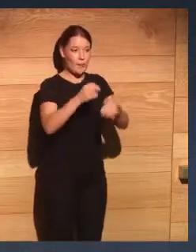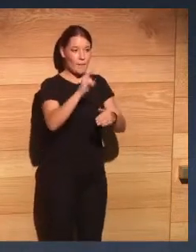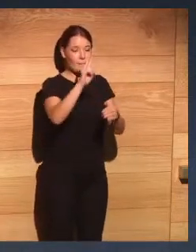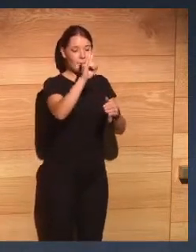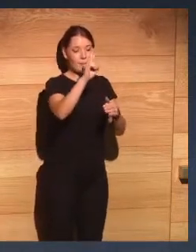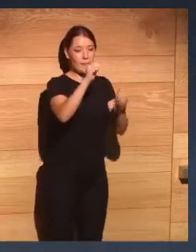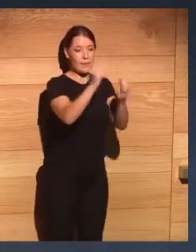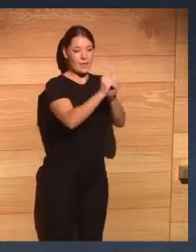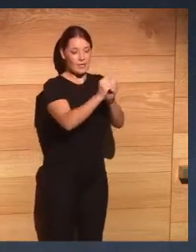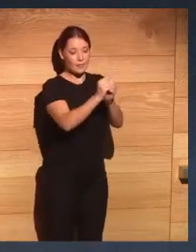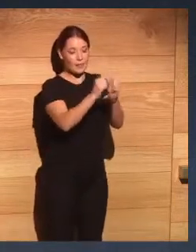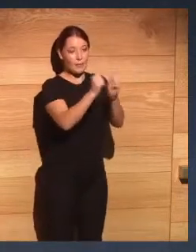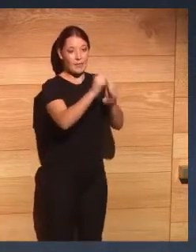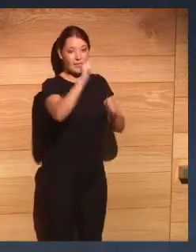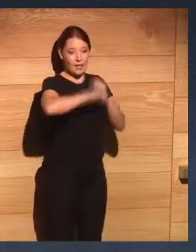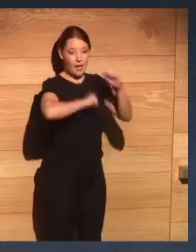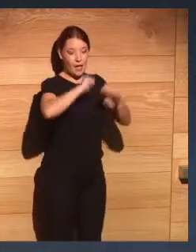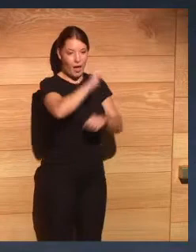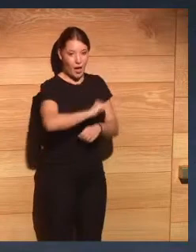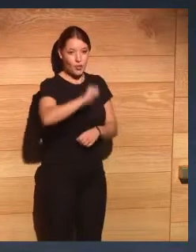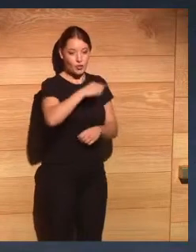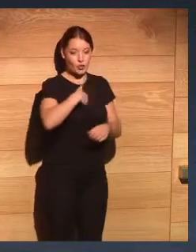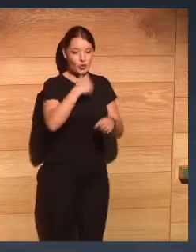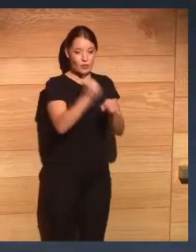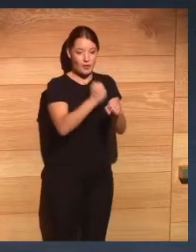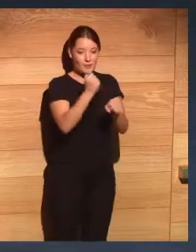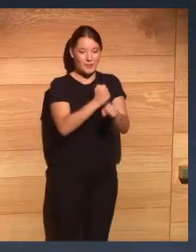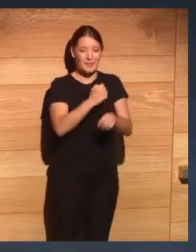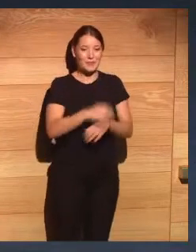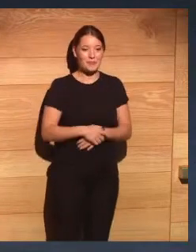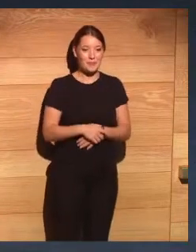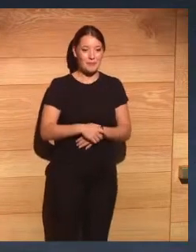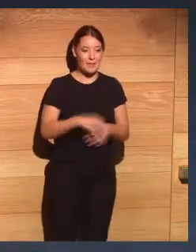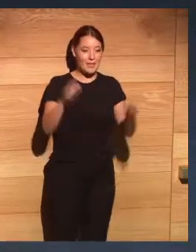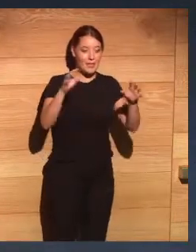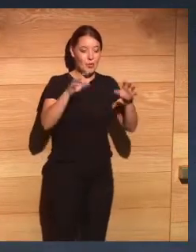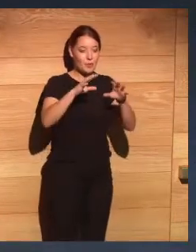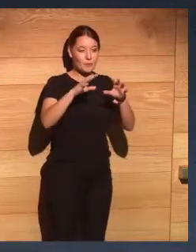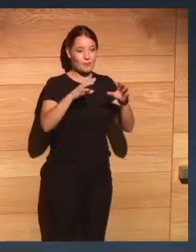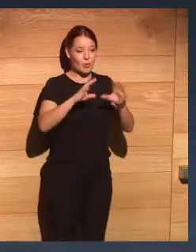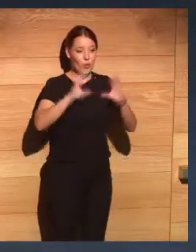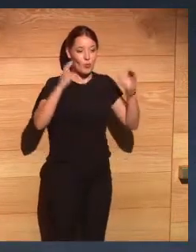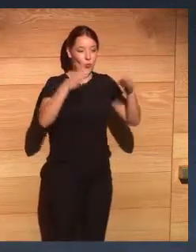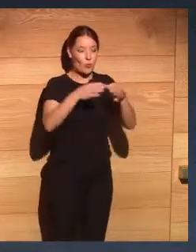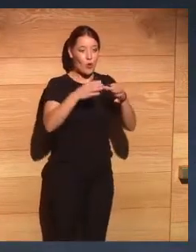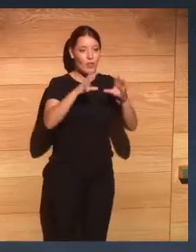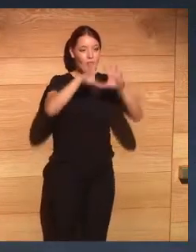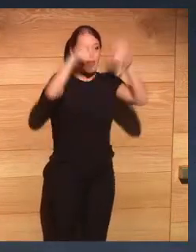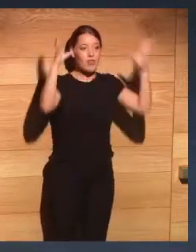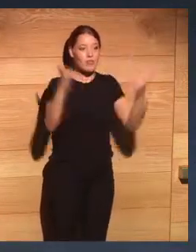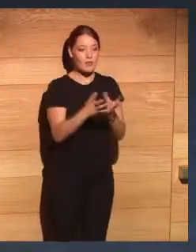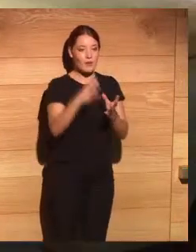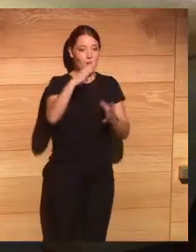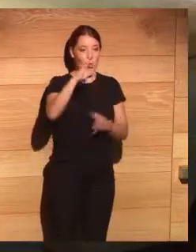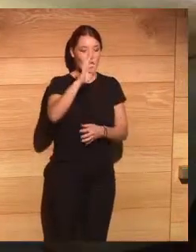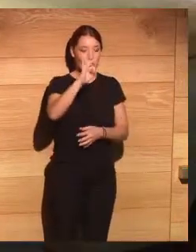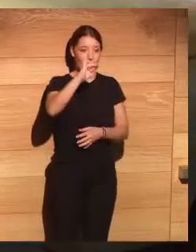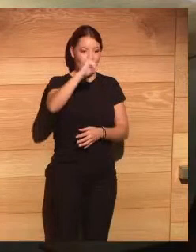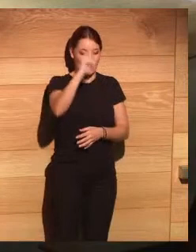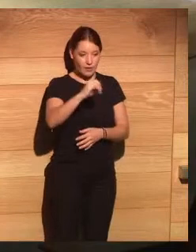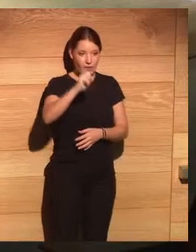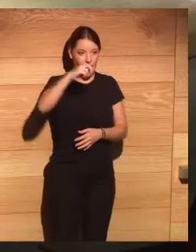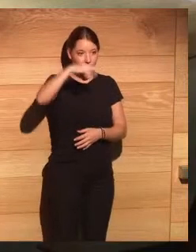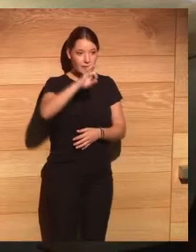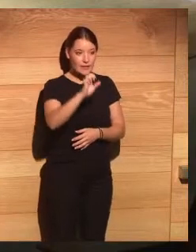referencia mi satisfacción también porque el grupo cibercotizantes presentado por su presidente me permita unirme a